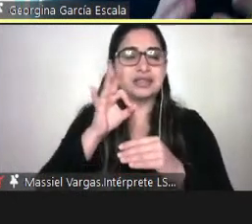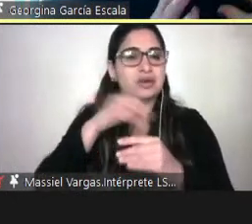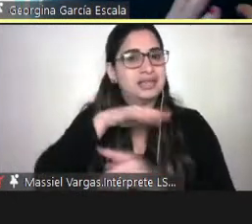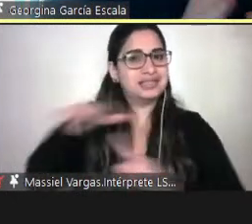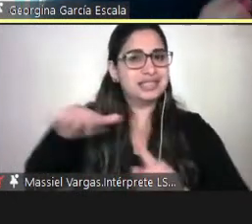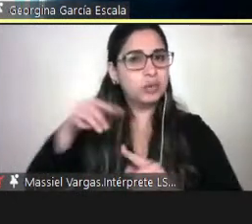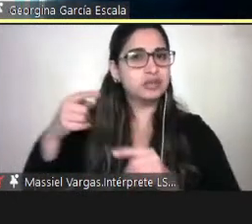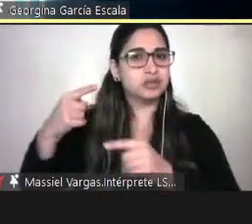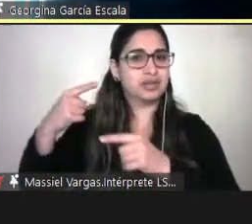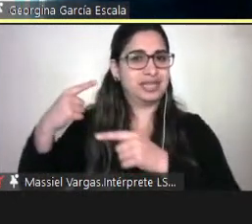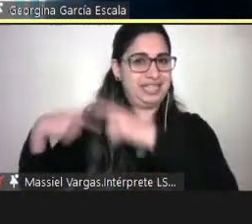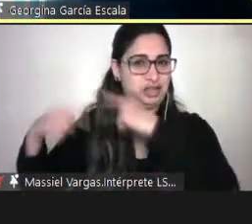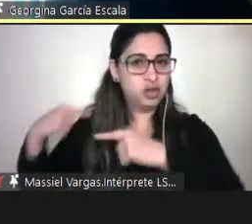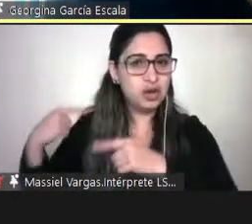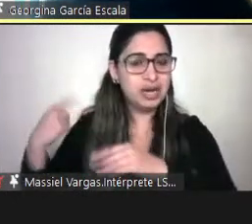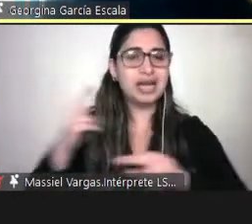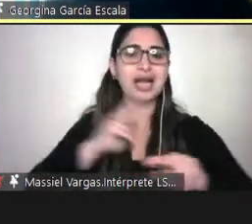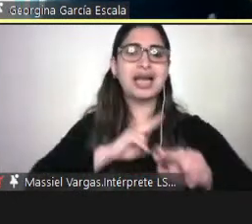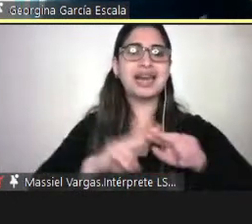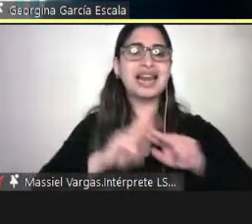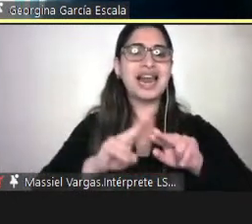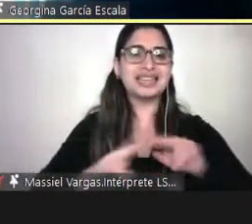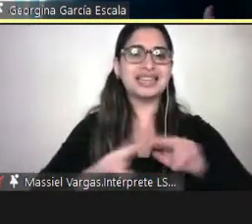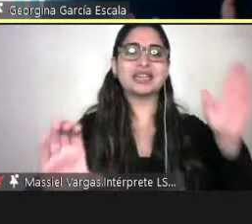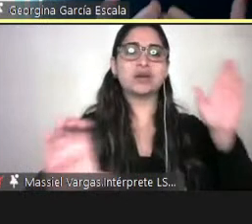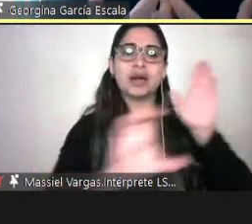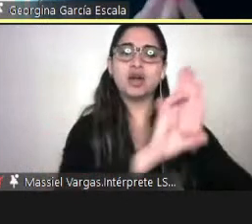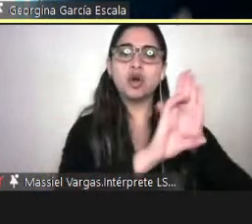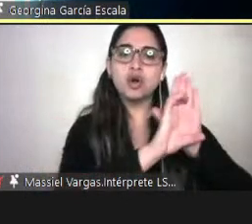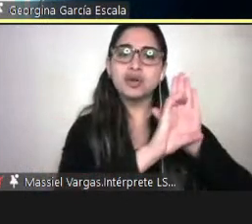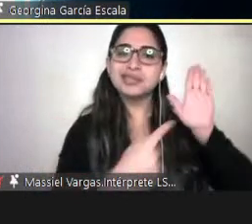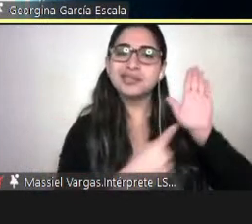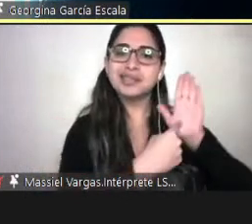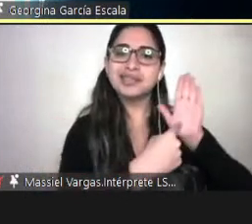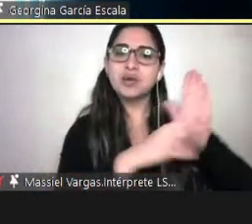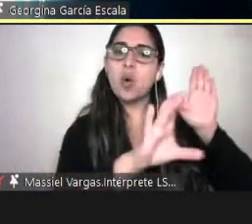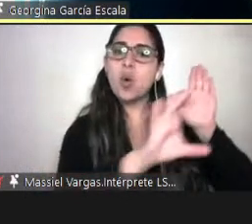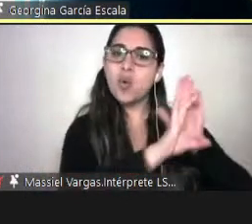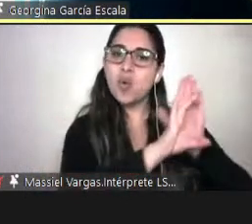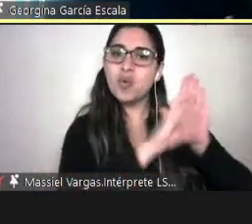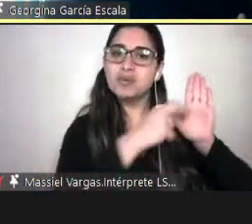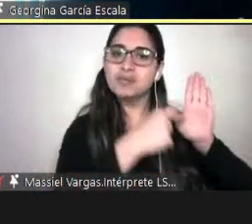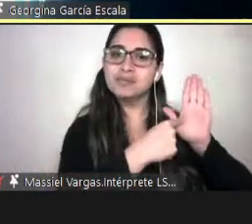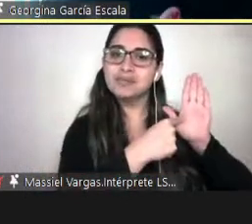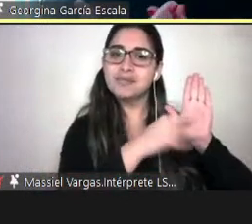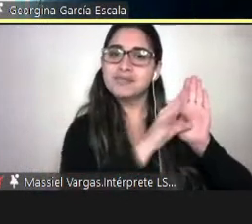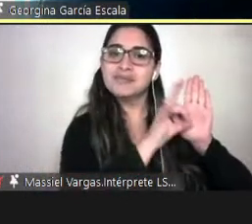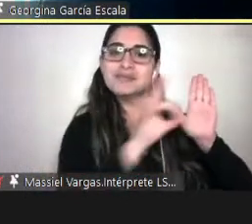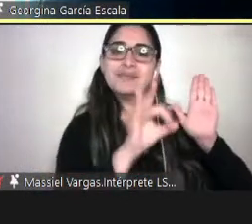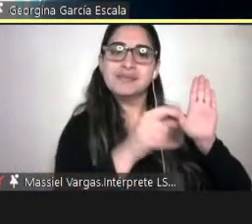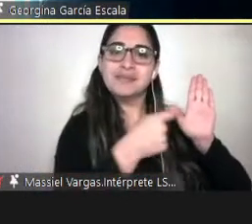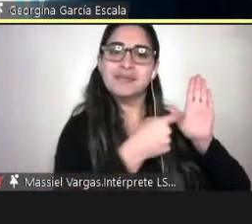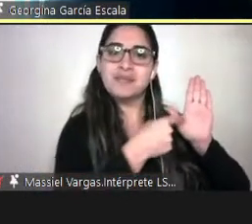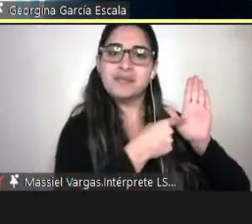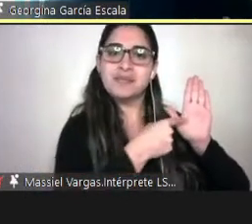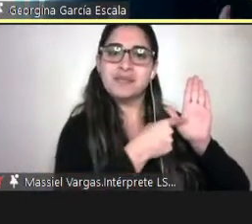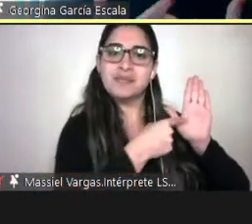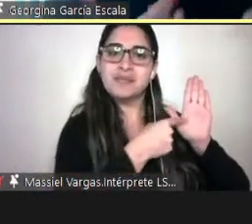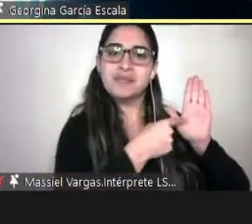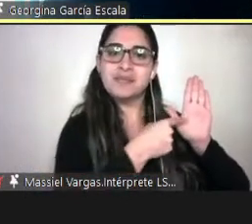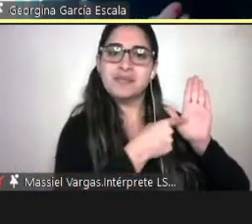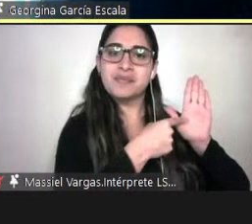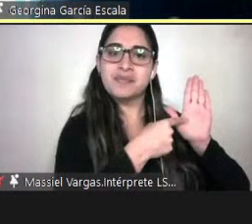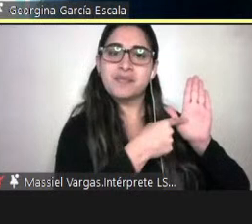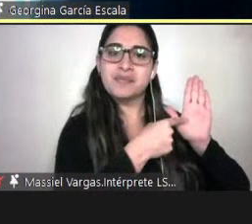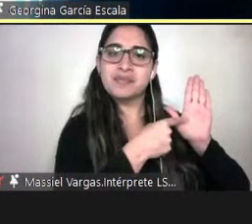país en la elaboración de una constitución, es decir, una carta magna que nos va a guiar una doctrina de Estado, un